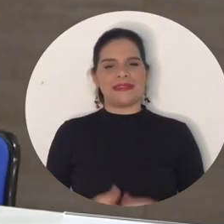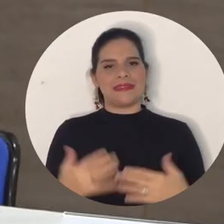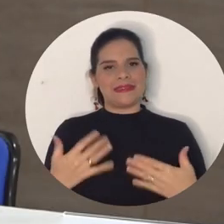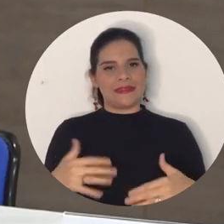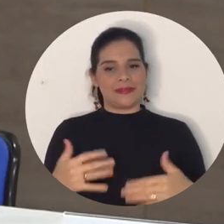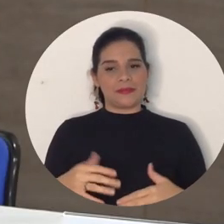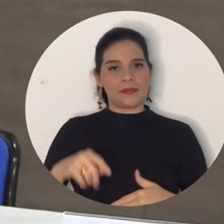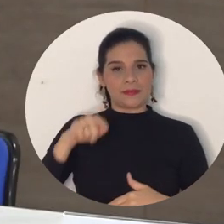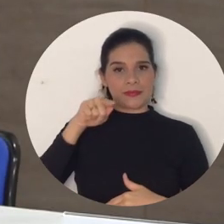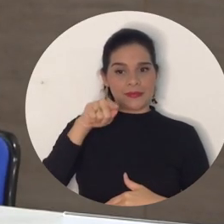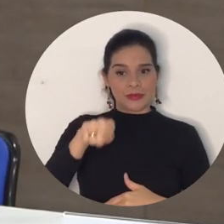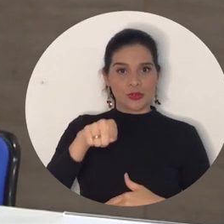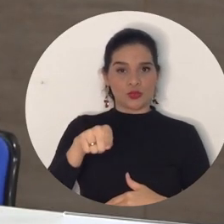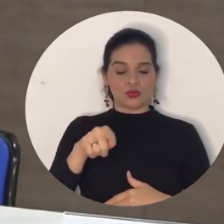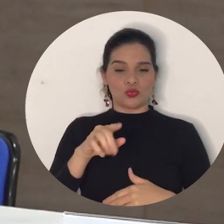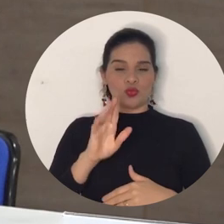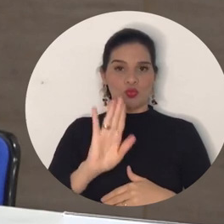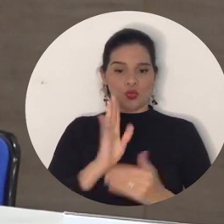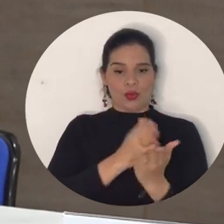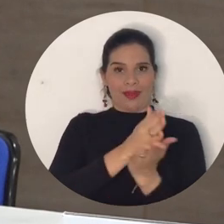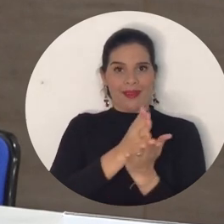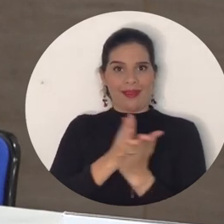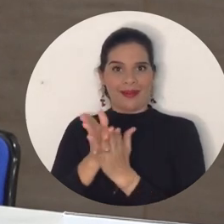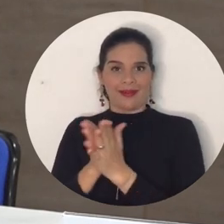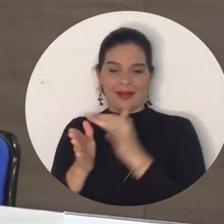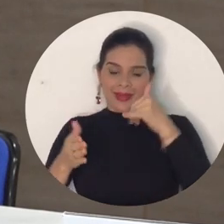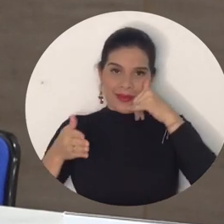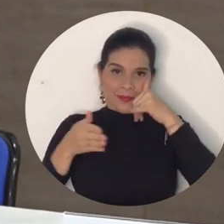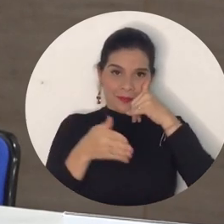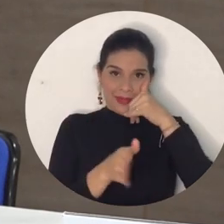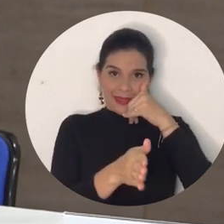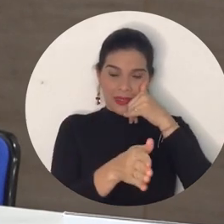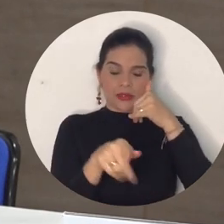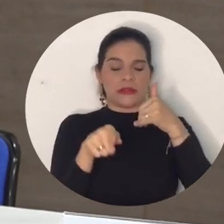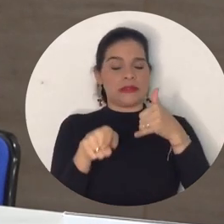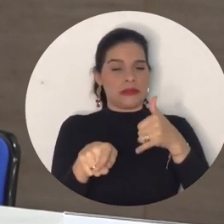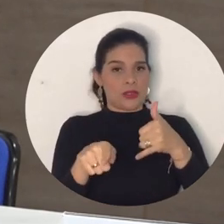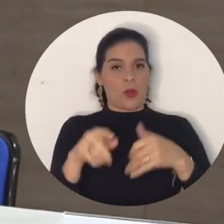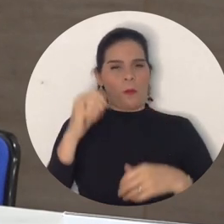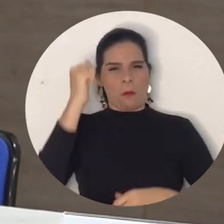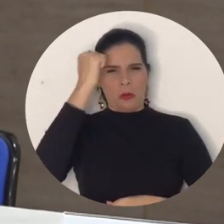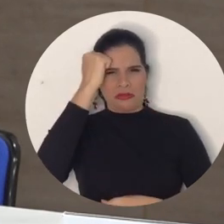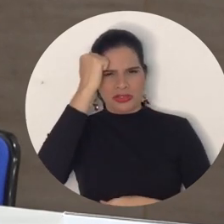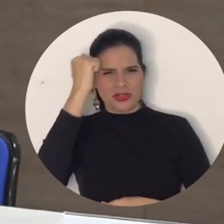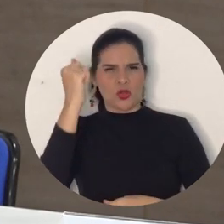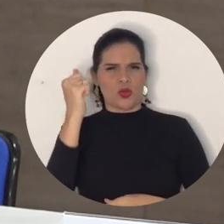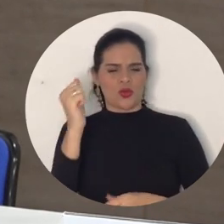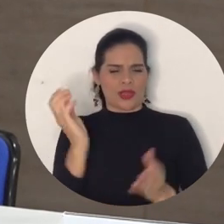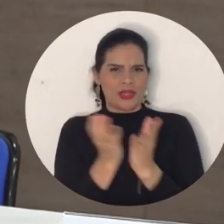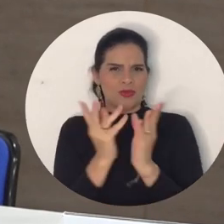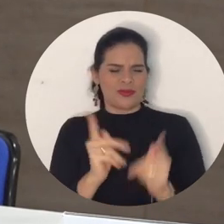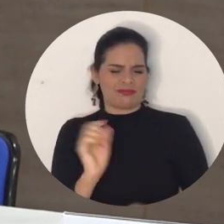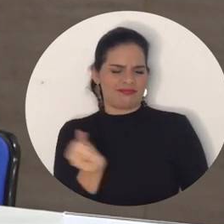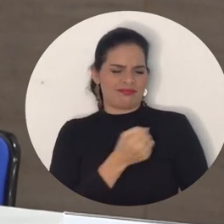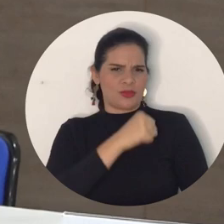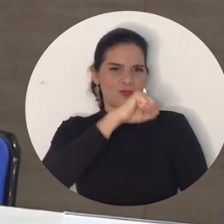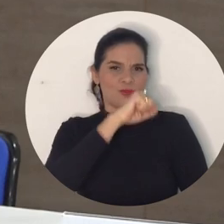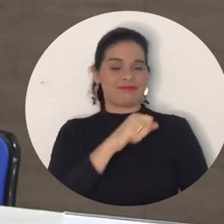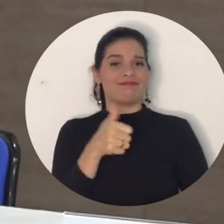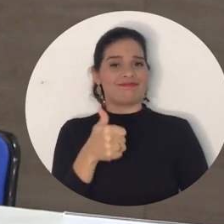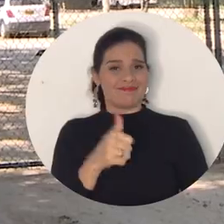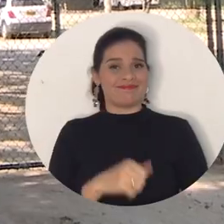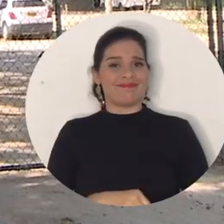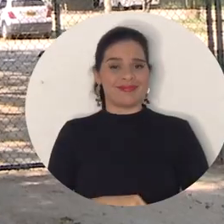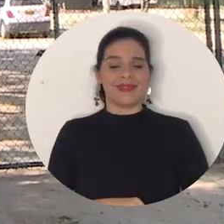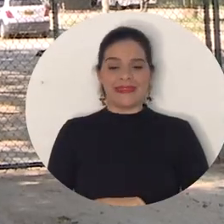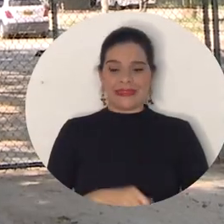Creo que una de las fortalezas más importantes del programa es el alto sentido de pertenencia de los profes con su programa, de los estudiantes y de